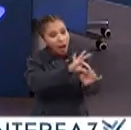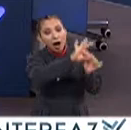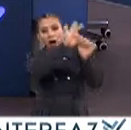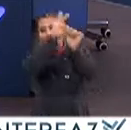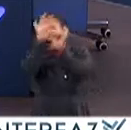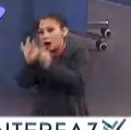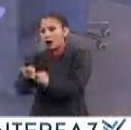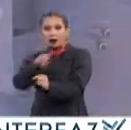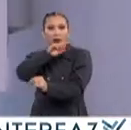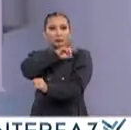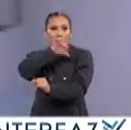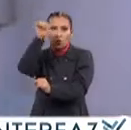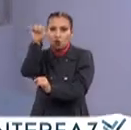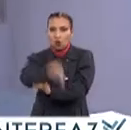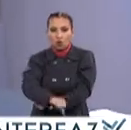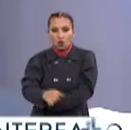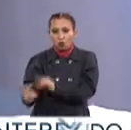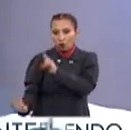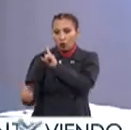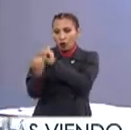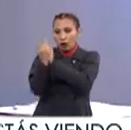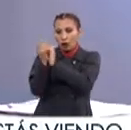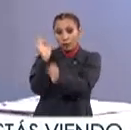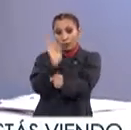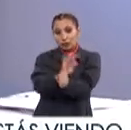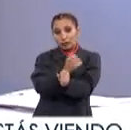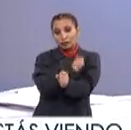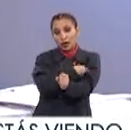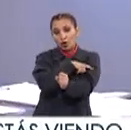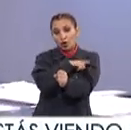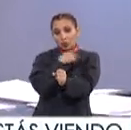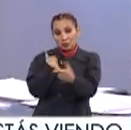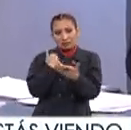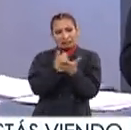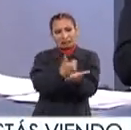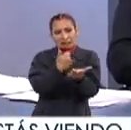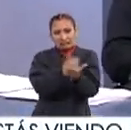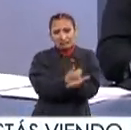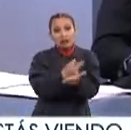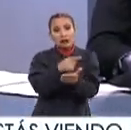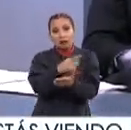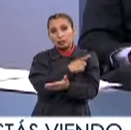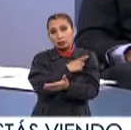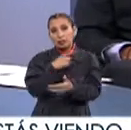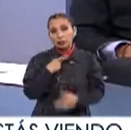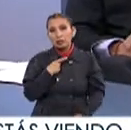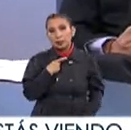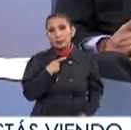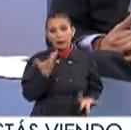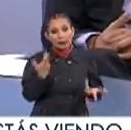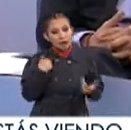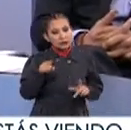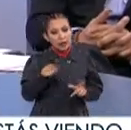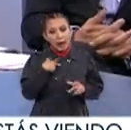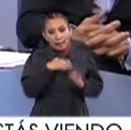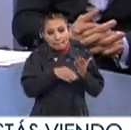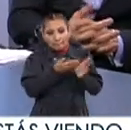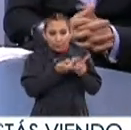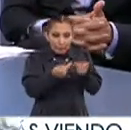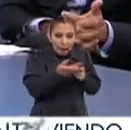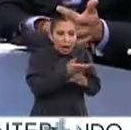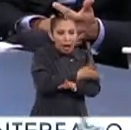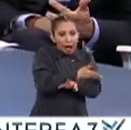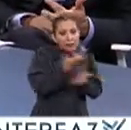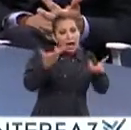manera pronta, oportuna Protegiendo la salud mental de las personas Y esto tiene que ser desde la prevención